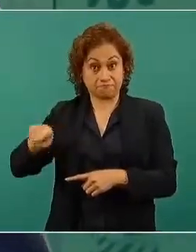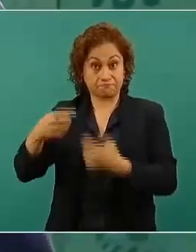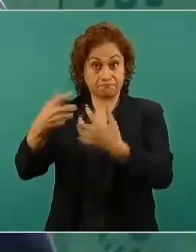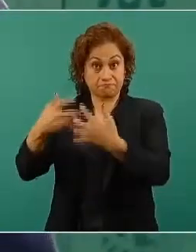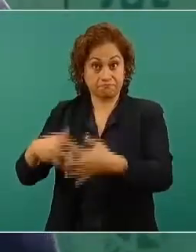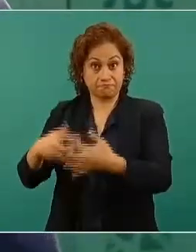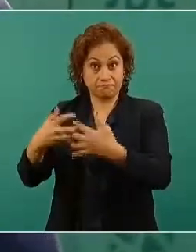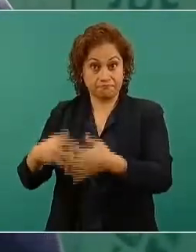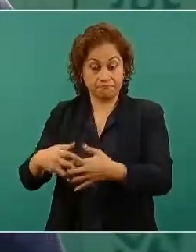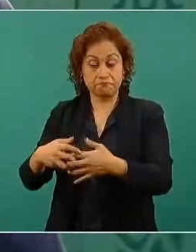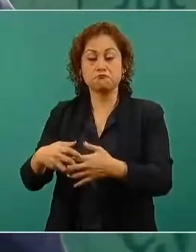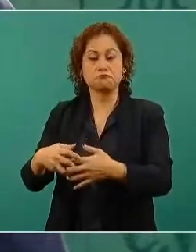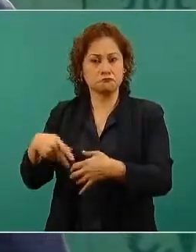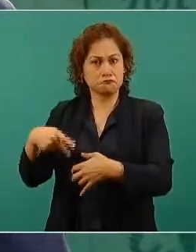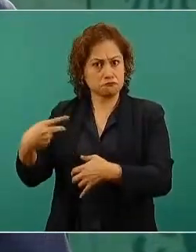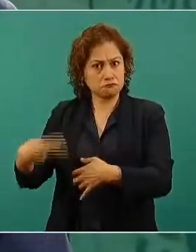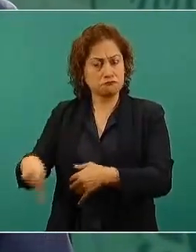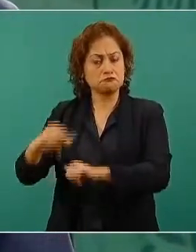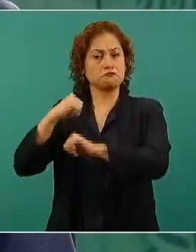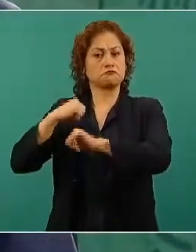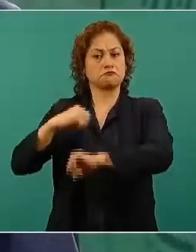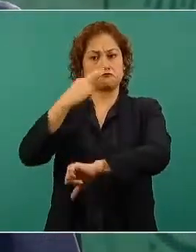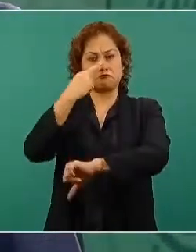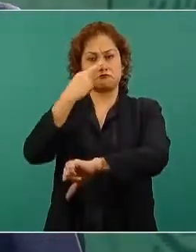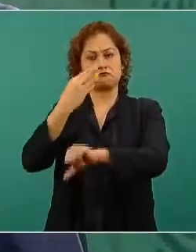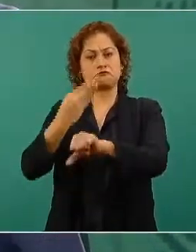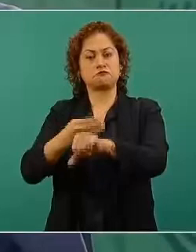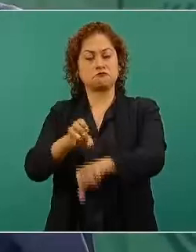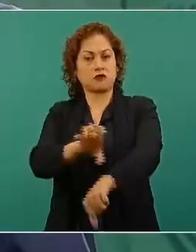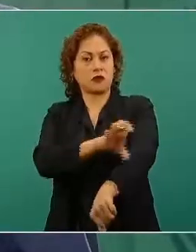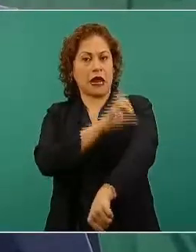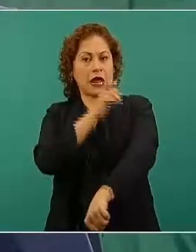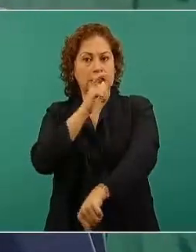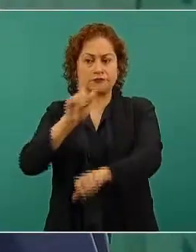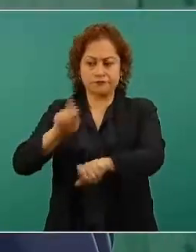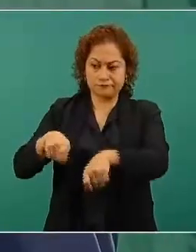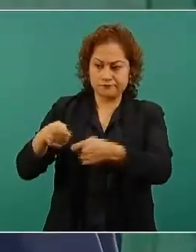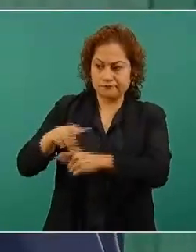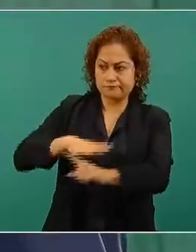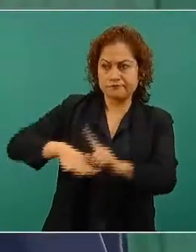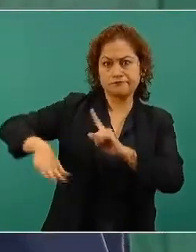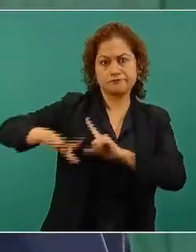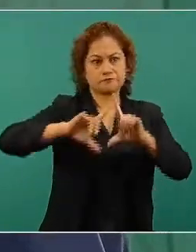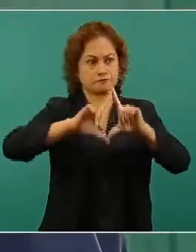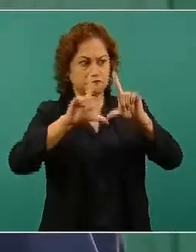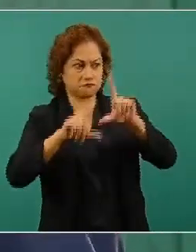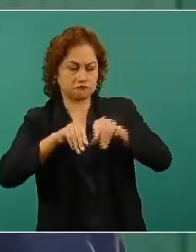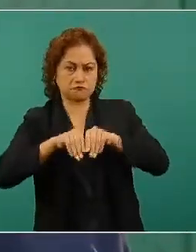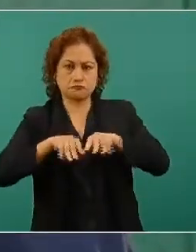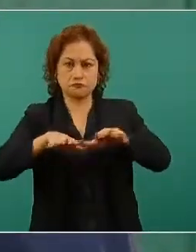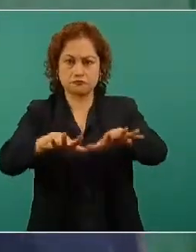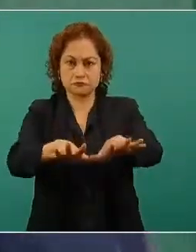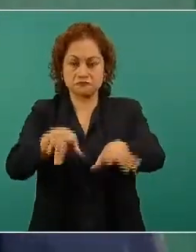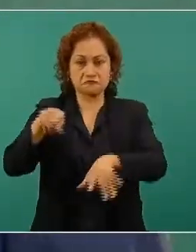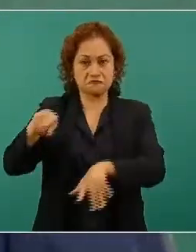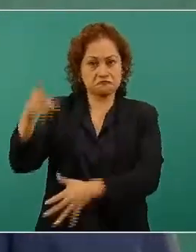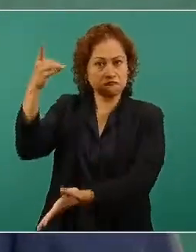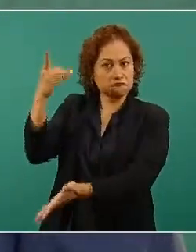de la generación de la energía, de la distribución de la energía, no había problema.